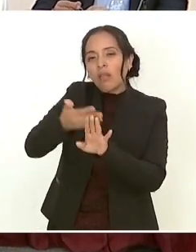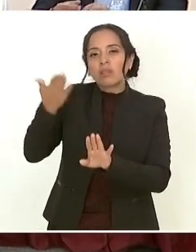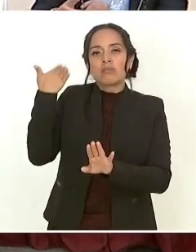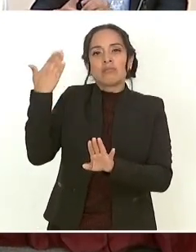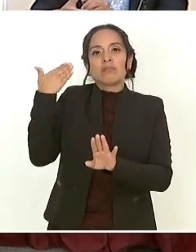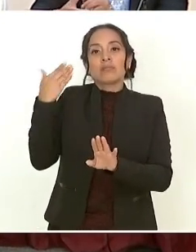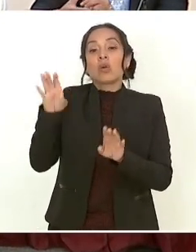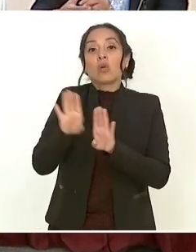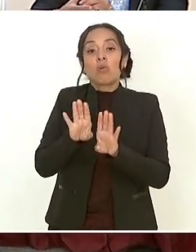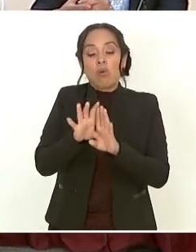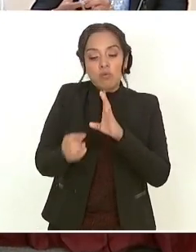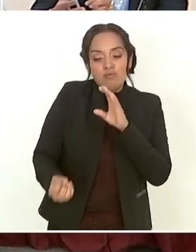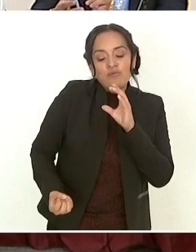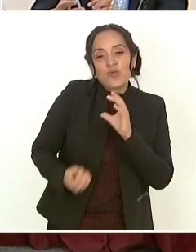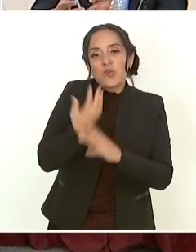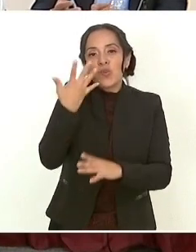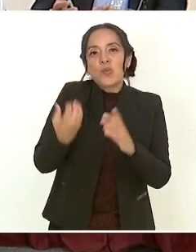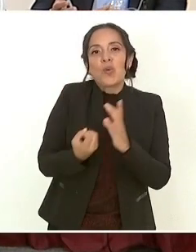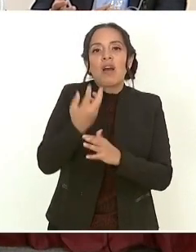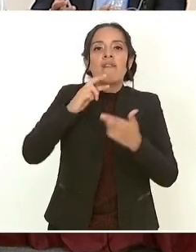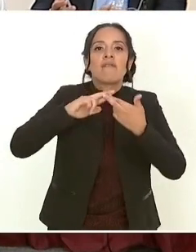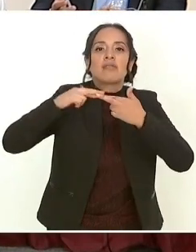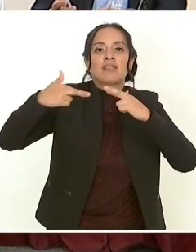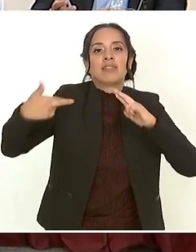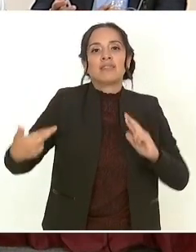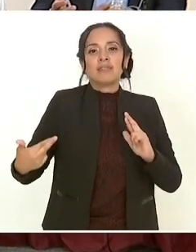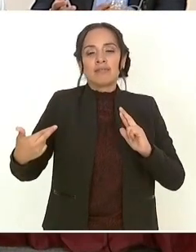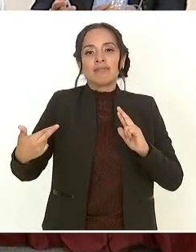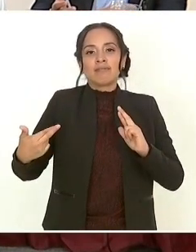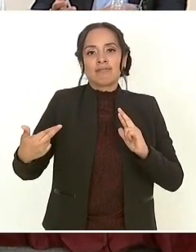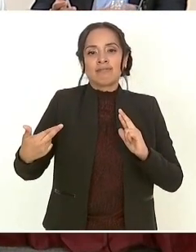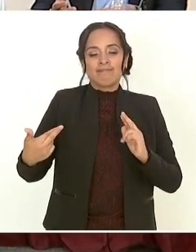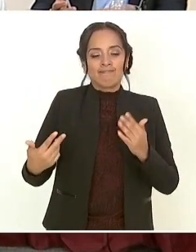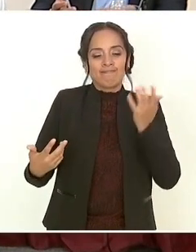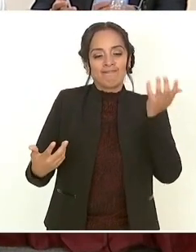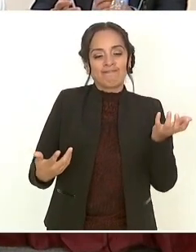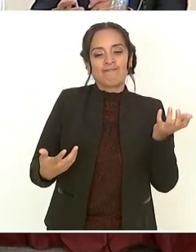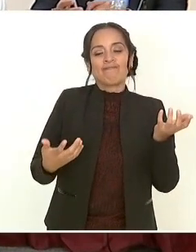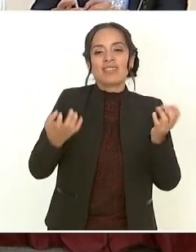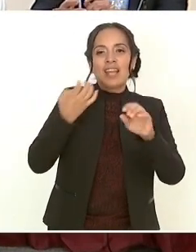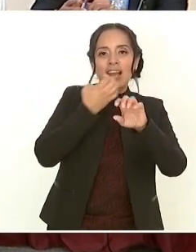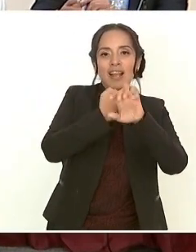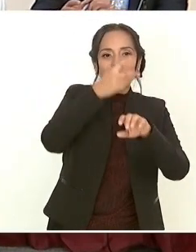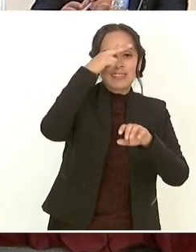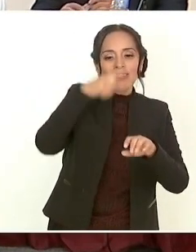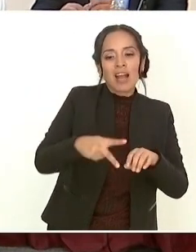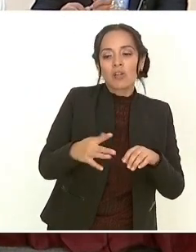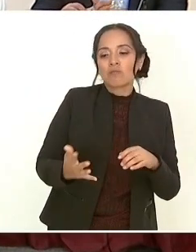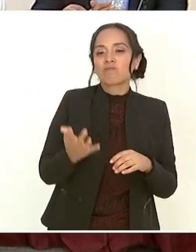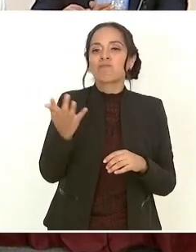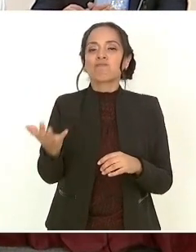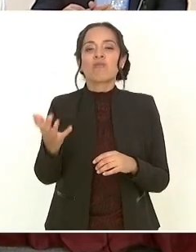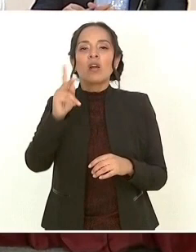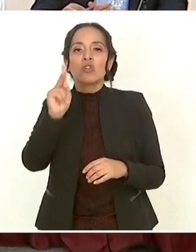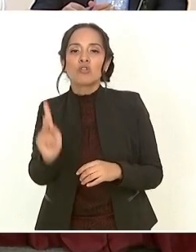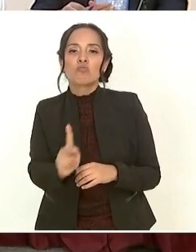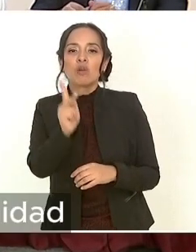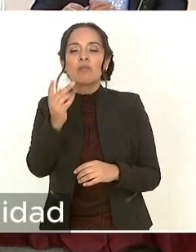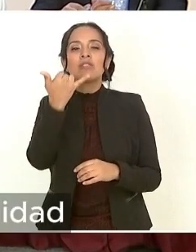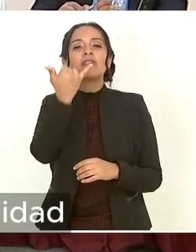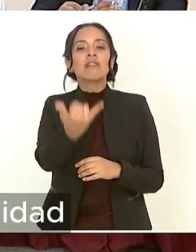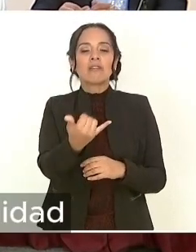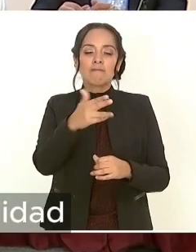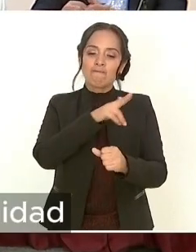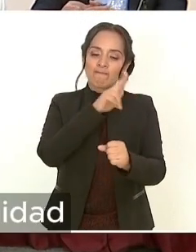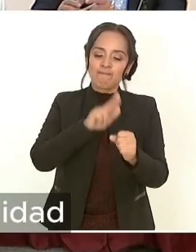una nueva relación entre el Estado, los pueblos y la naturaleza.